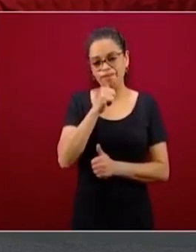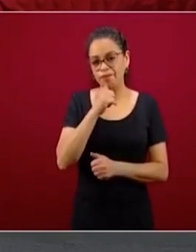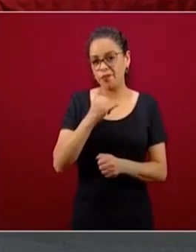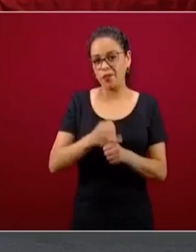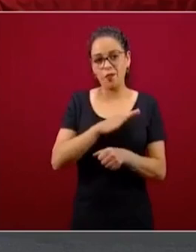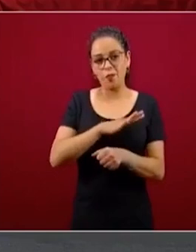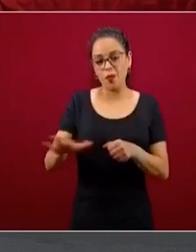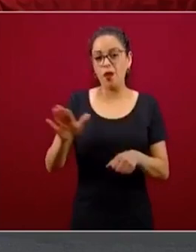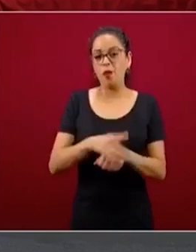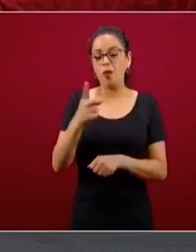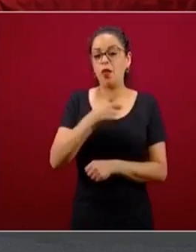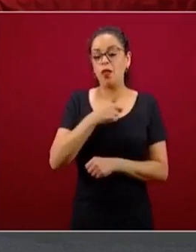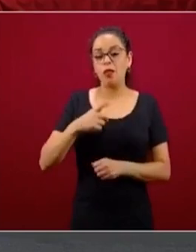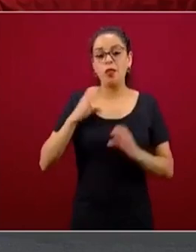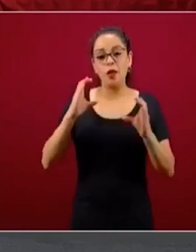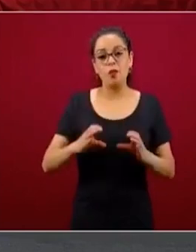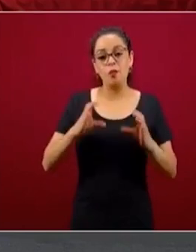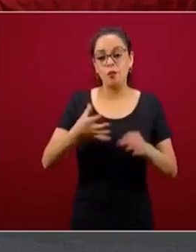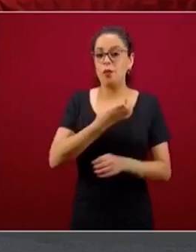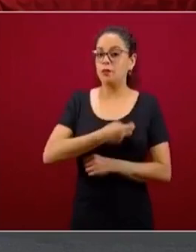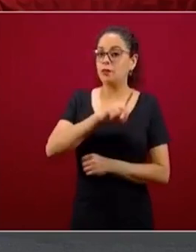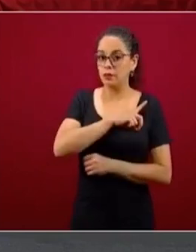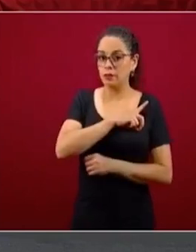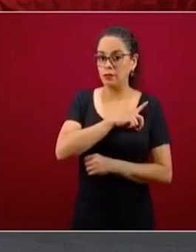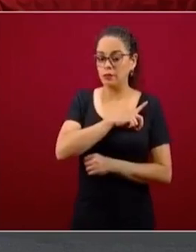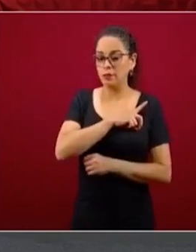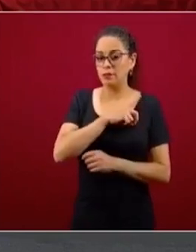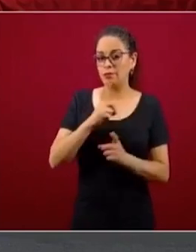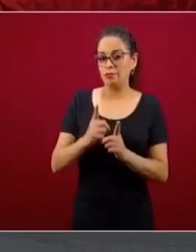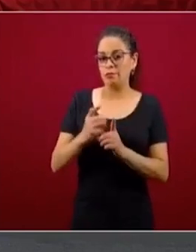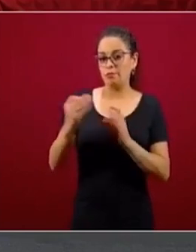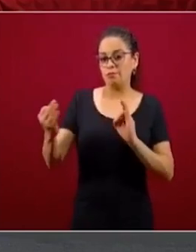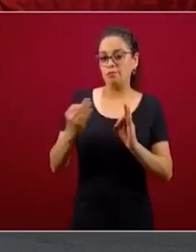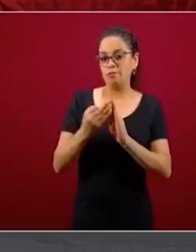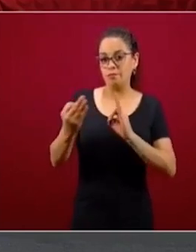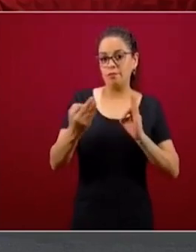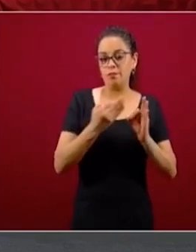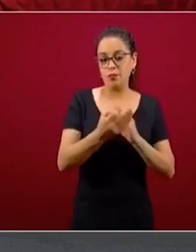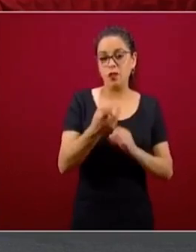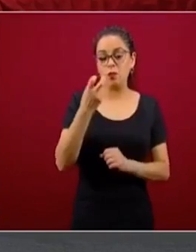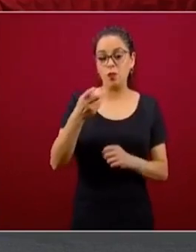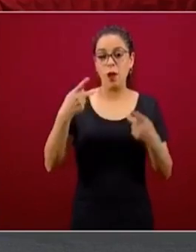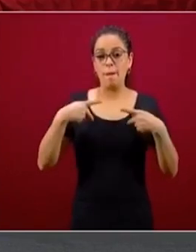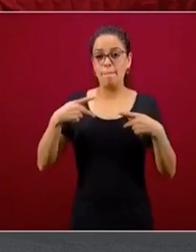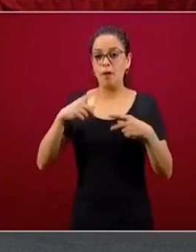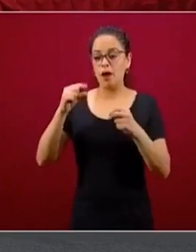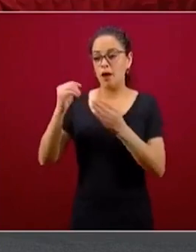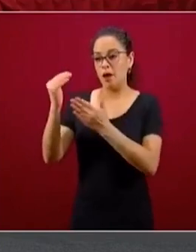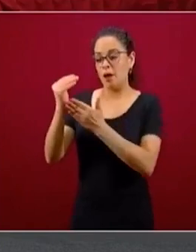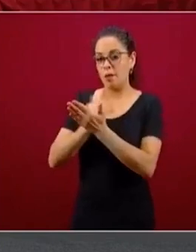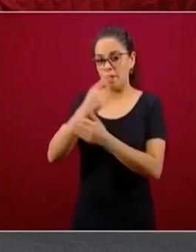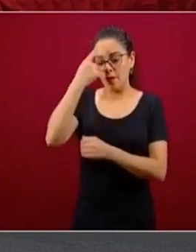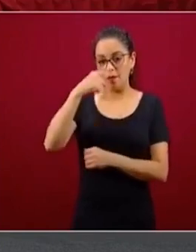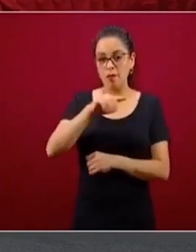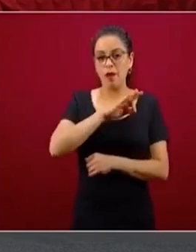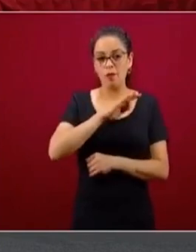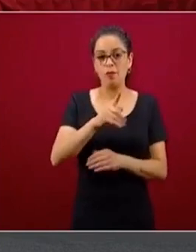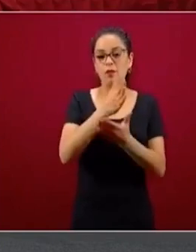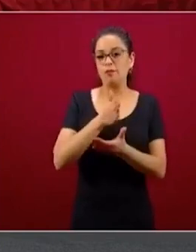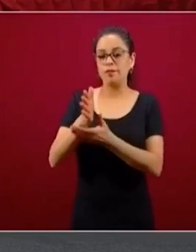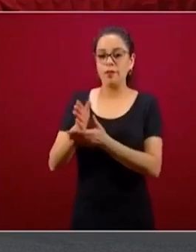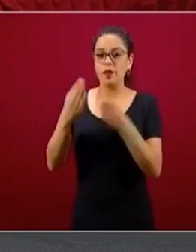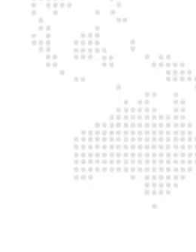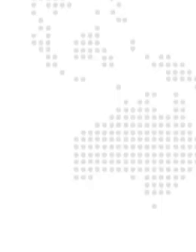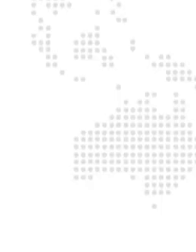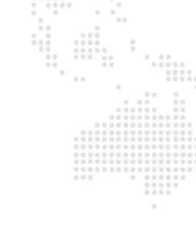de sana distancia, lo cual implica una dosificación en el proceso de activación de cuentas porque son procesos que se tienen que